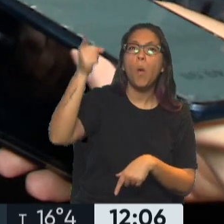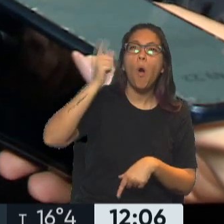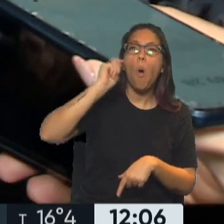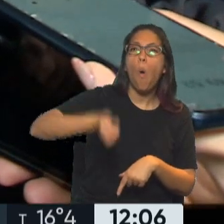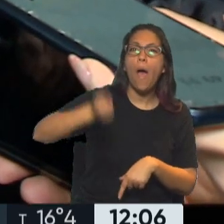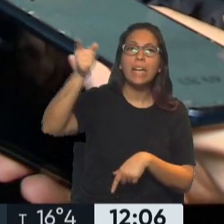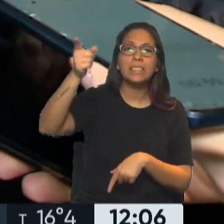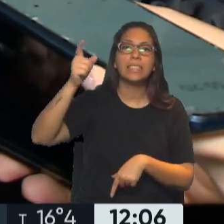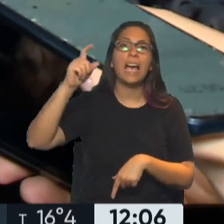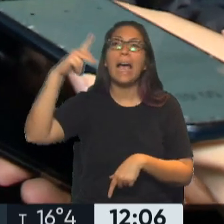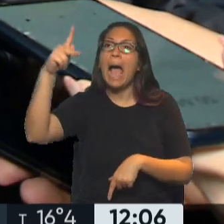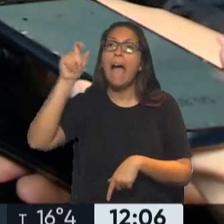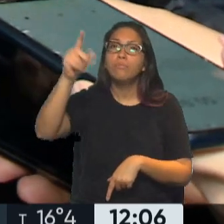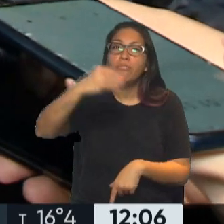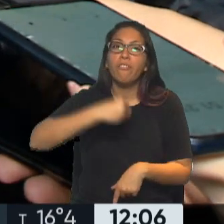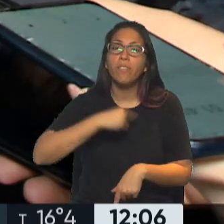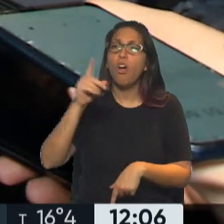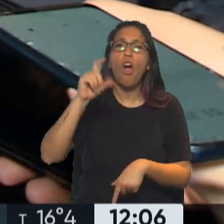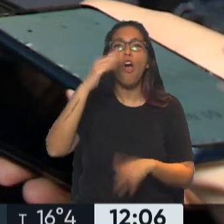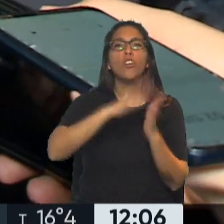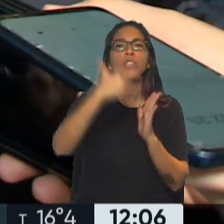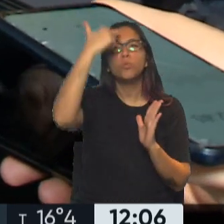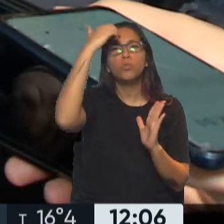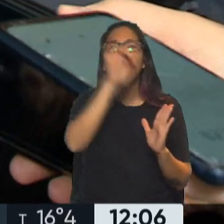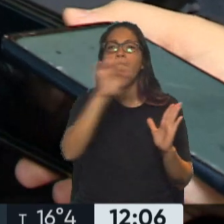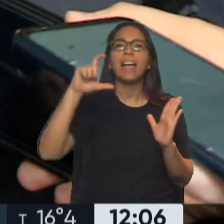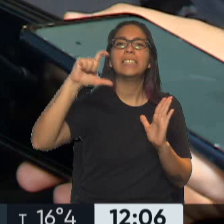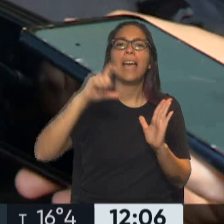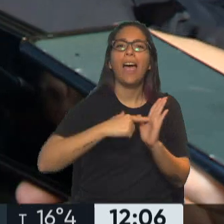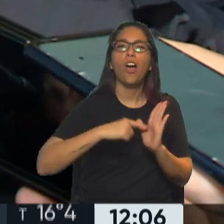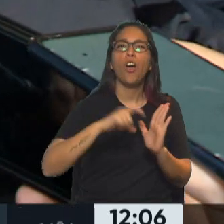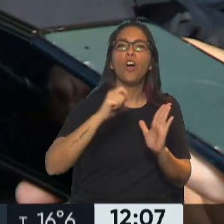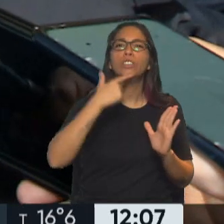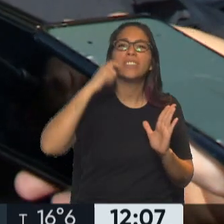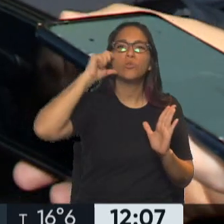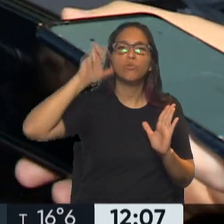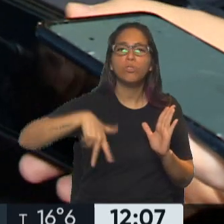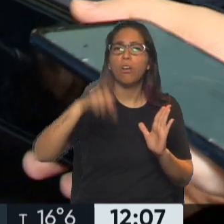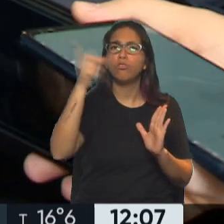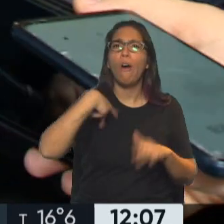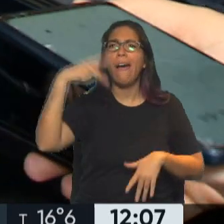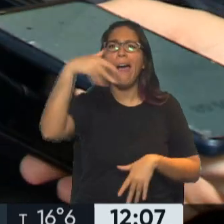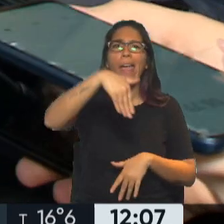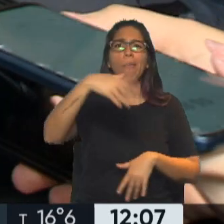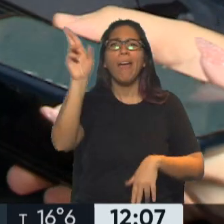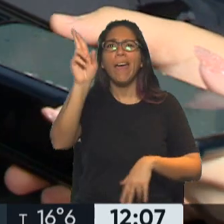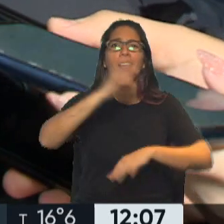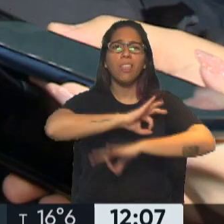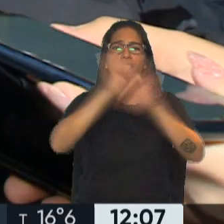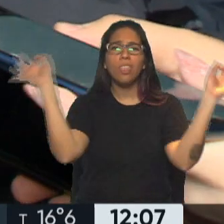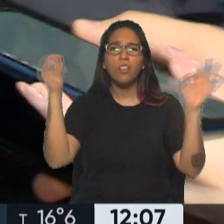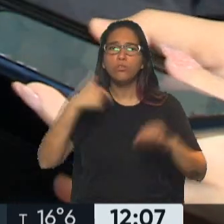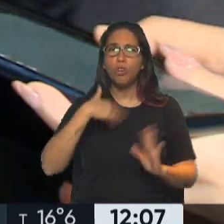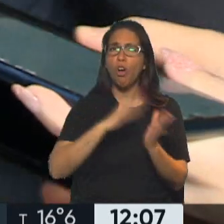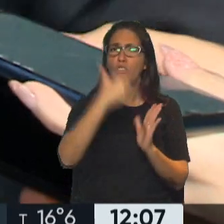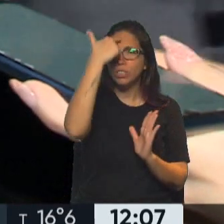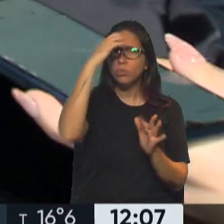se escribe con C. Constitución es con C, y yo soy un juez de la Constitución. No soy ni K, ni M, ni R, soy un juez de